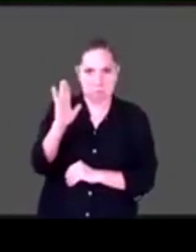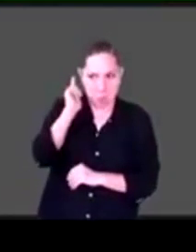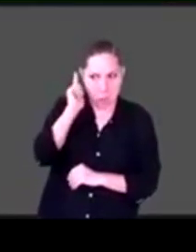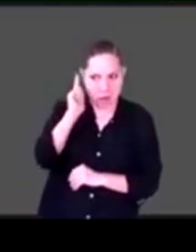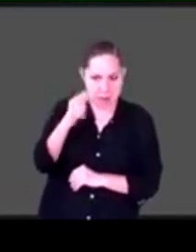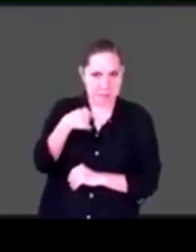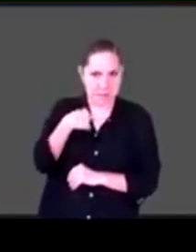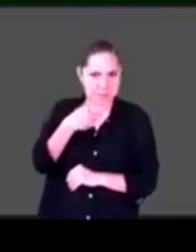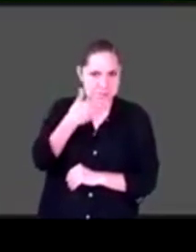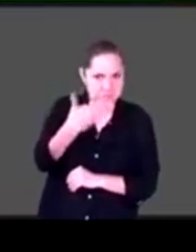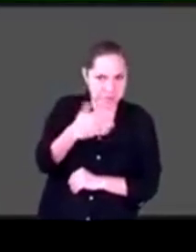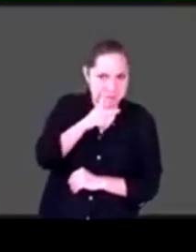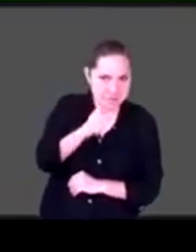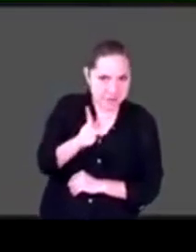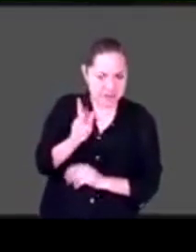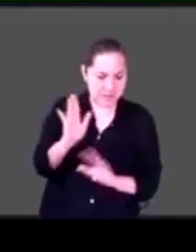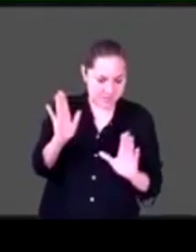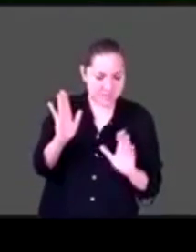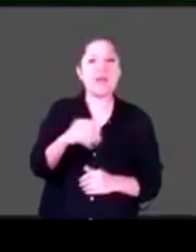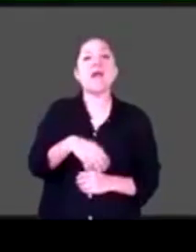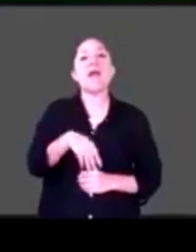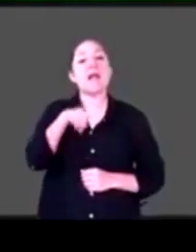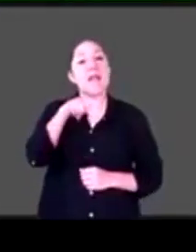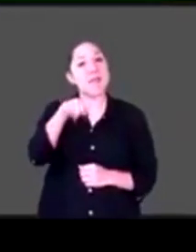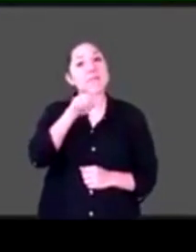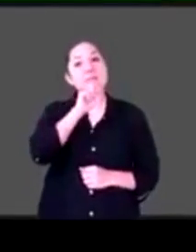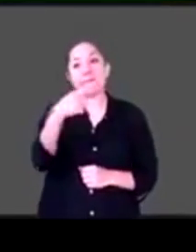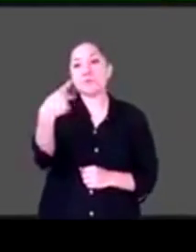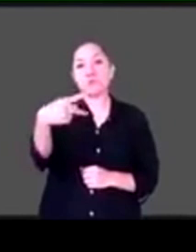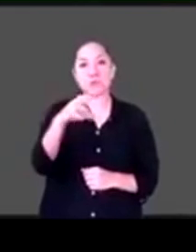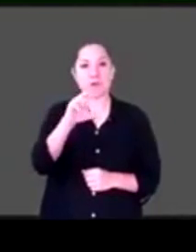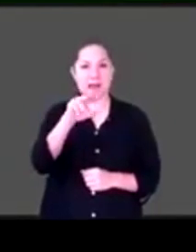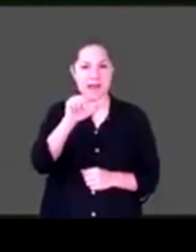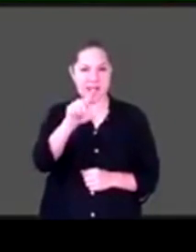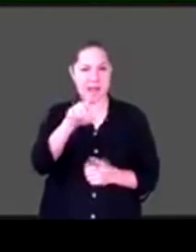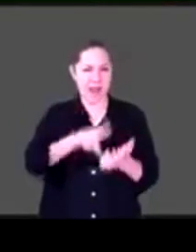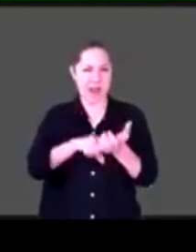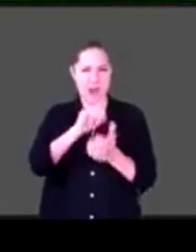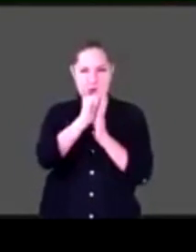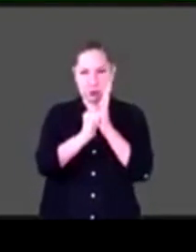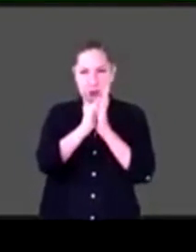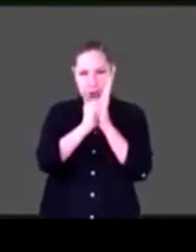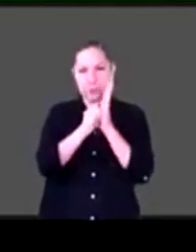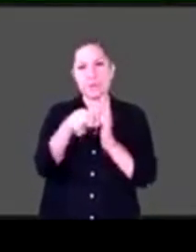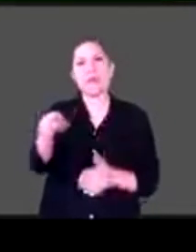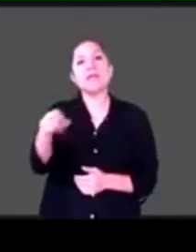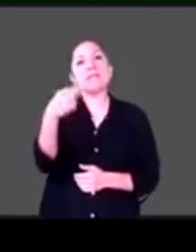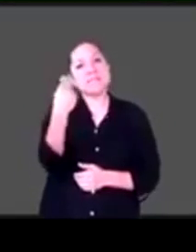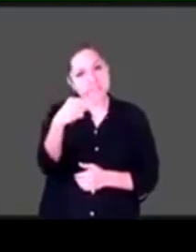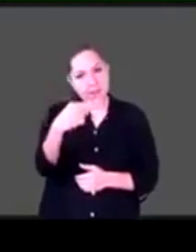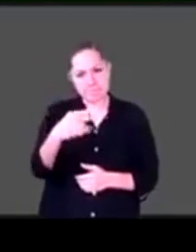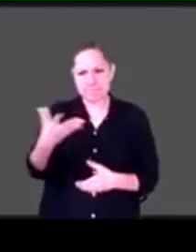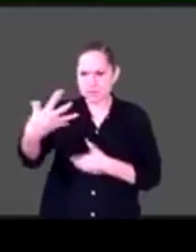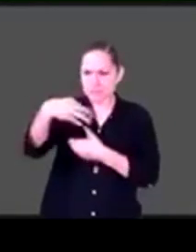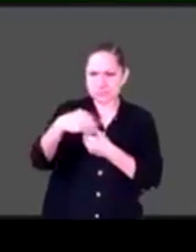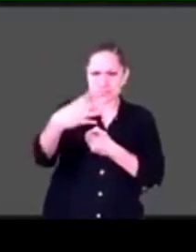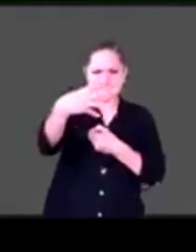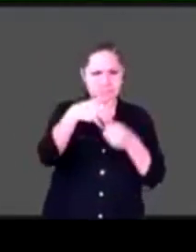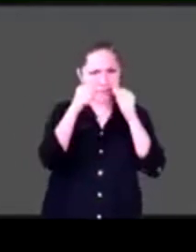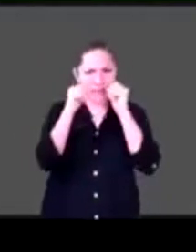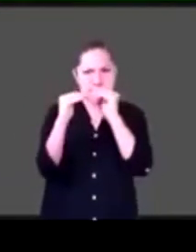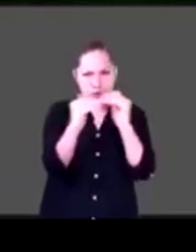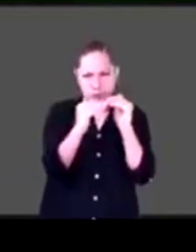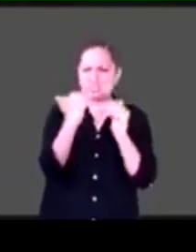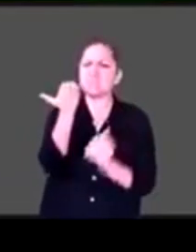tiene su propio canal de YouTube, recomendadísimo, les invito a que lo sigan, titulado Está Chido Ser Incluyente, y es un querido